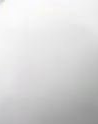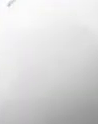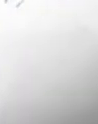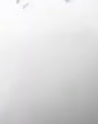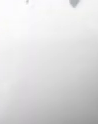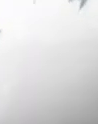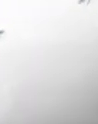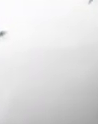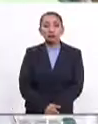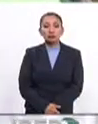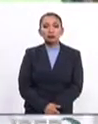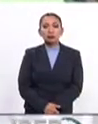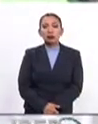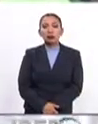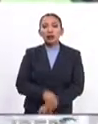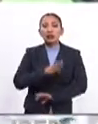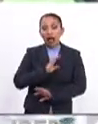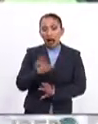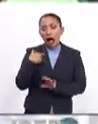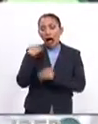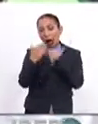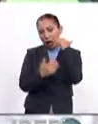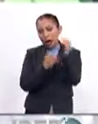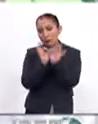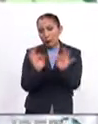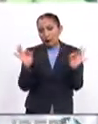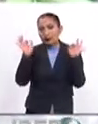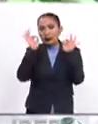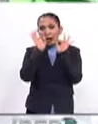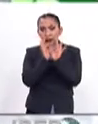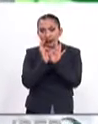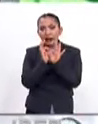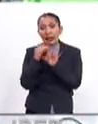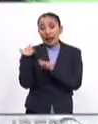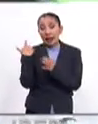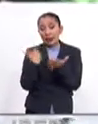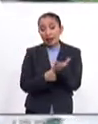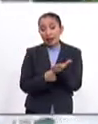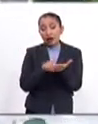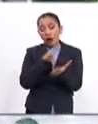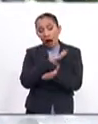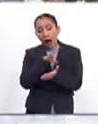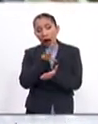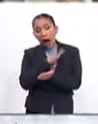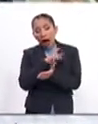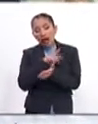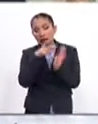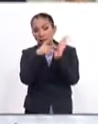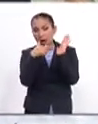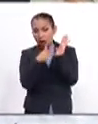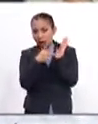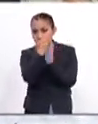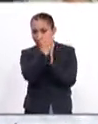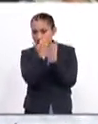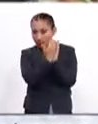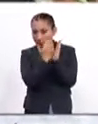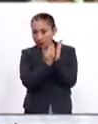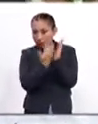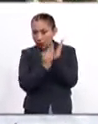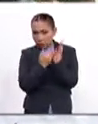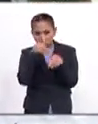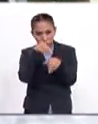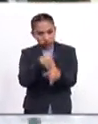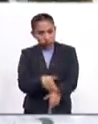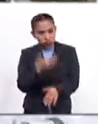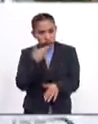Se ha llegado a un avance tan importante que adentro hay un protocolo que se está siguiendo al